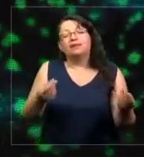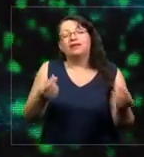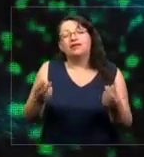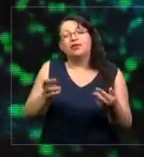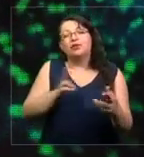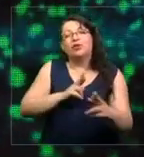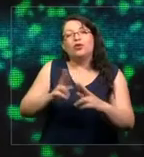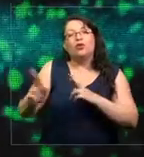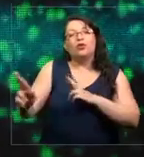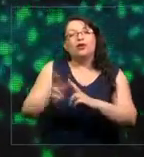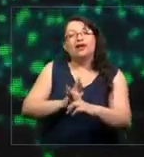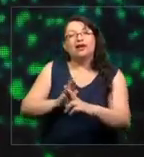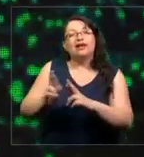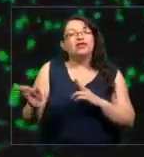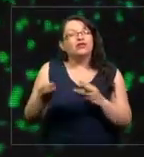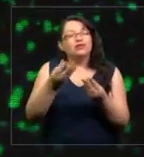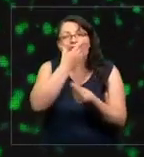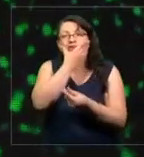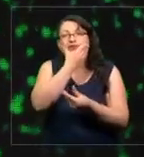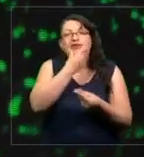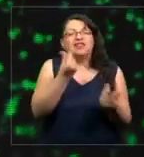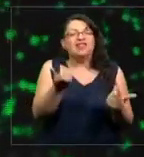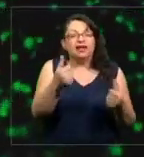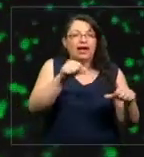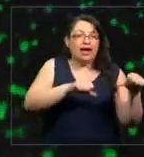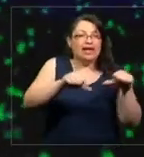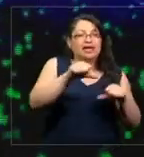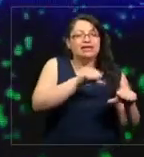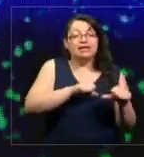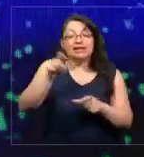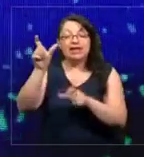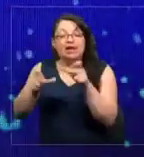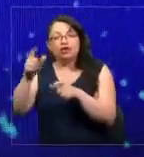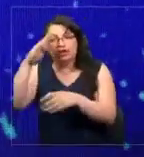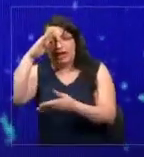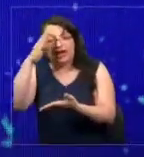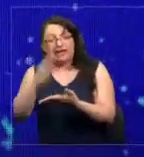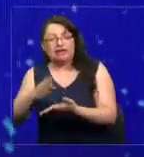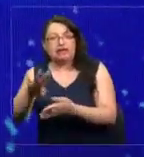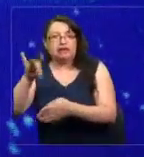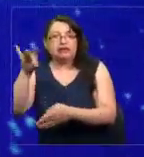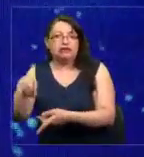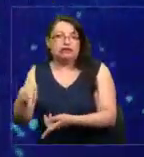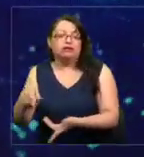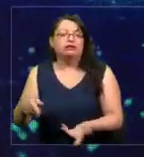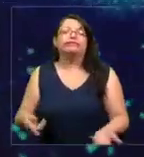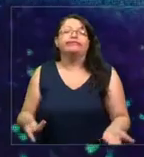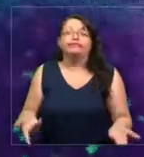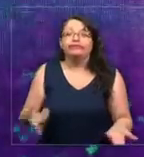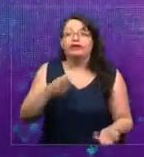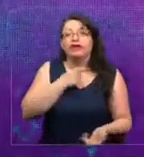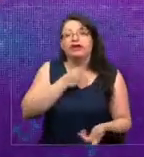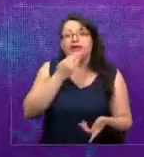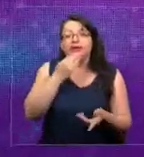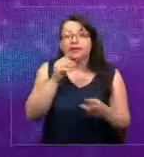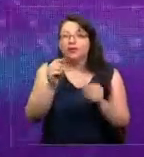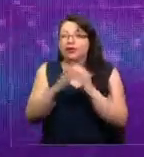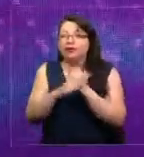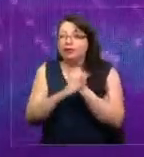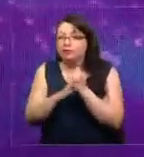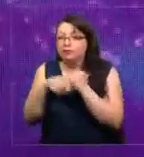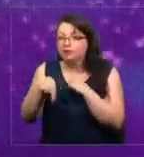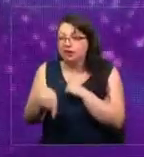virtuosa entonces entre la ciencia y los tomadores de decisiones. Y voy a hacer una pequeña trampa acá.